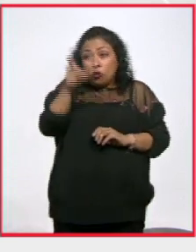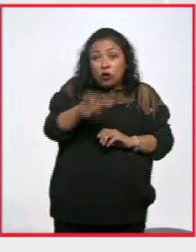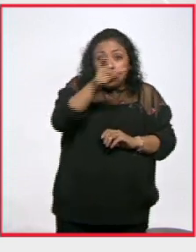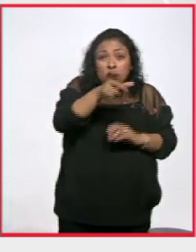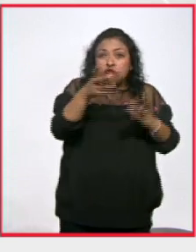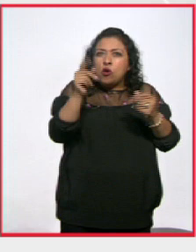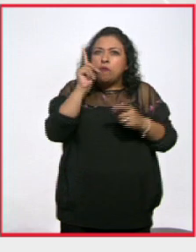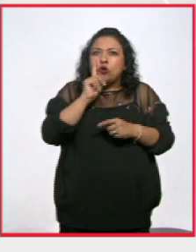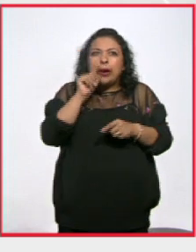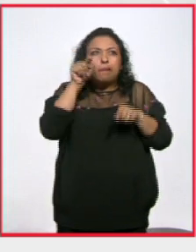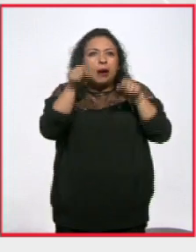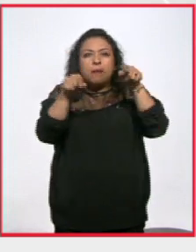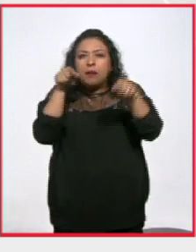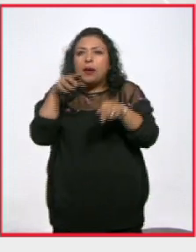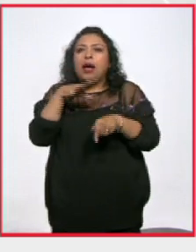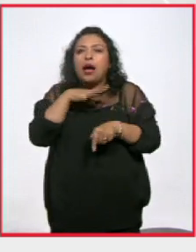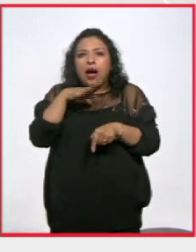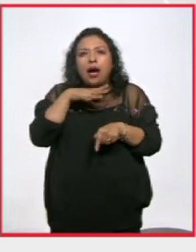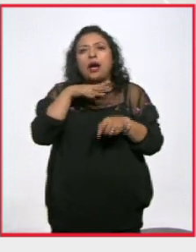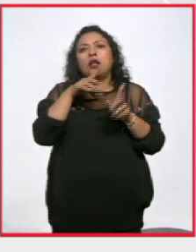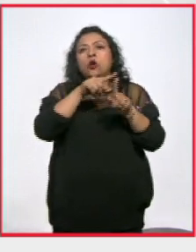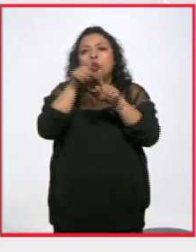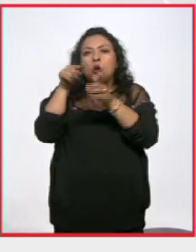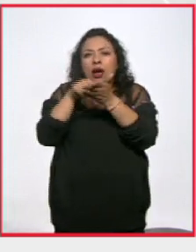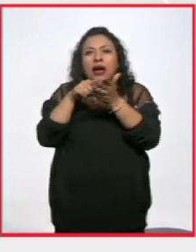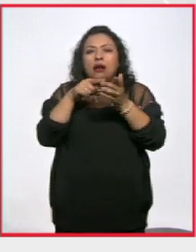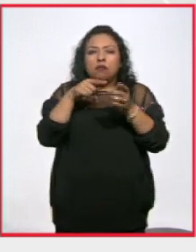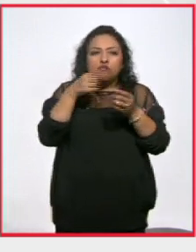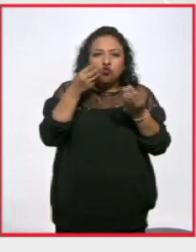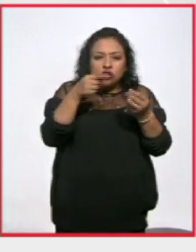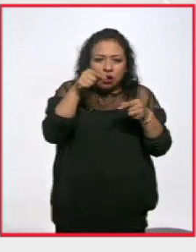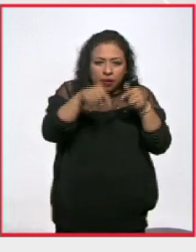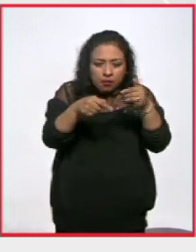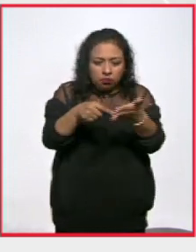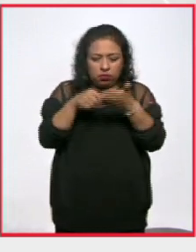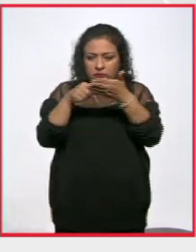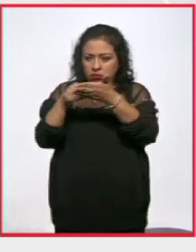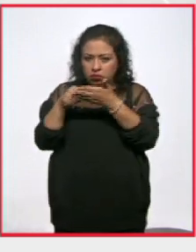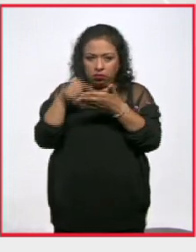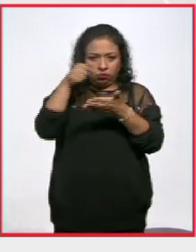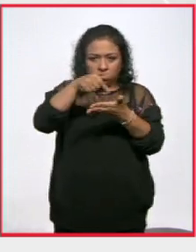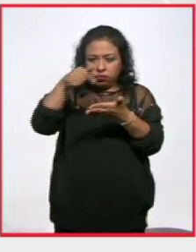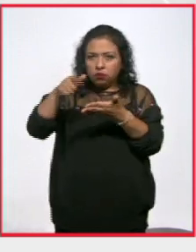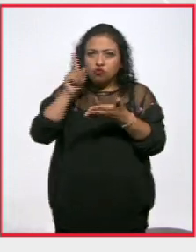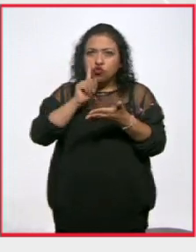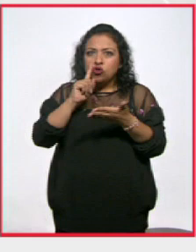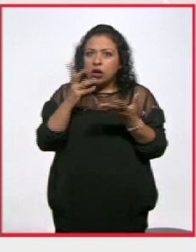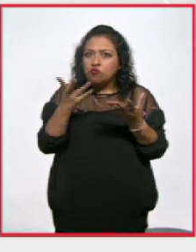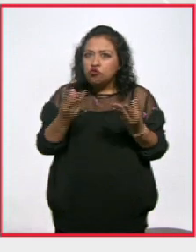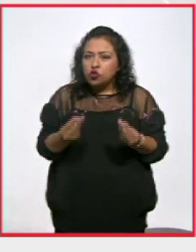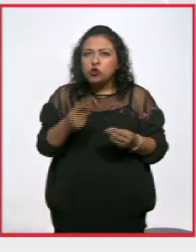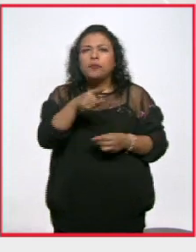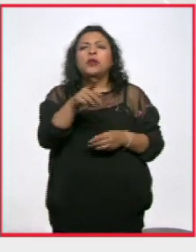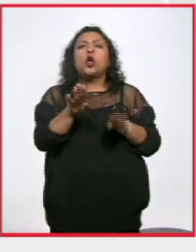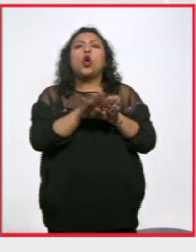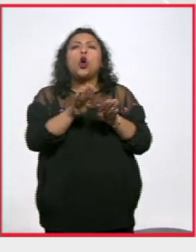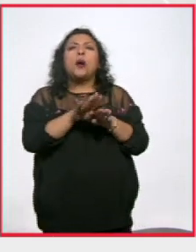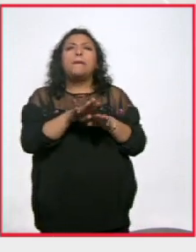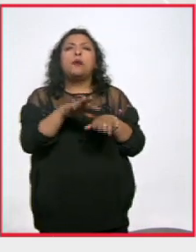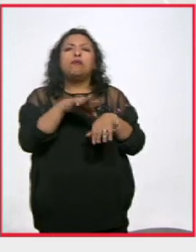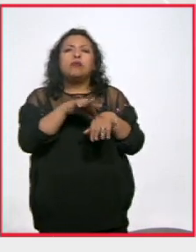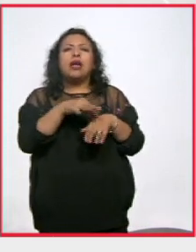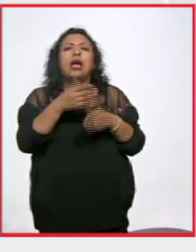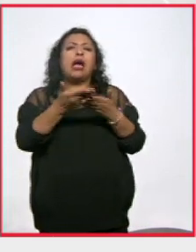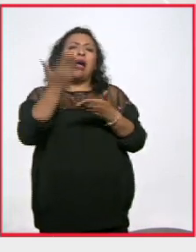por ahí en todos lados en cada material que saltaba a la vista ¿y cómo viviste esta reconstrucción de